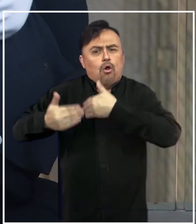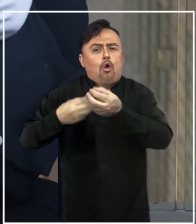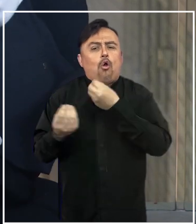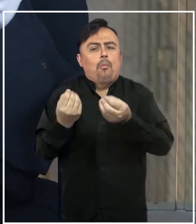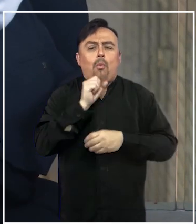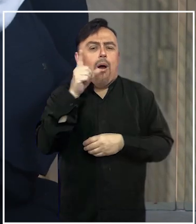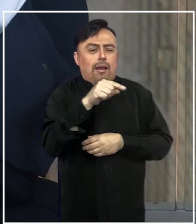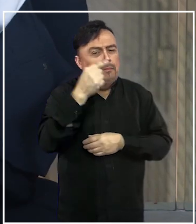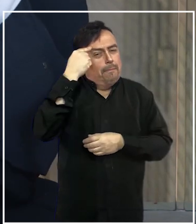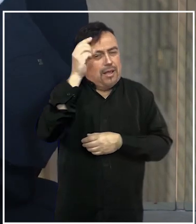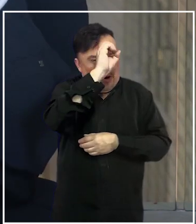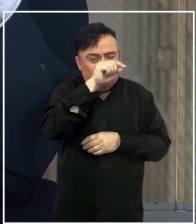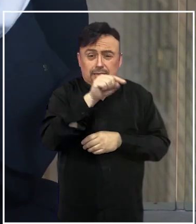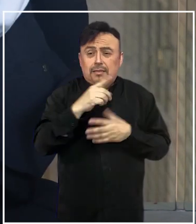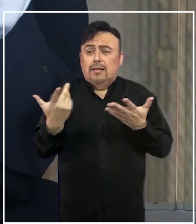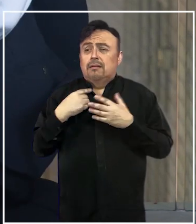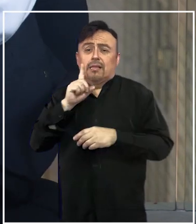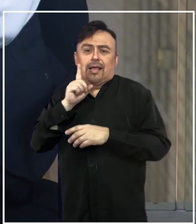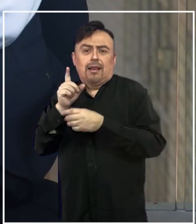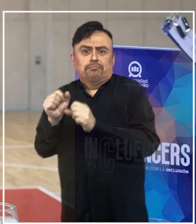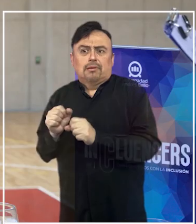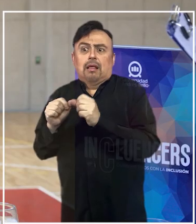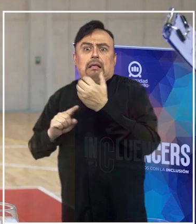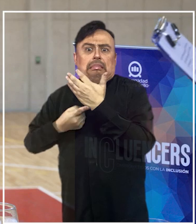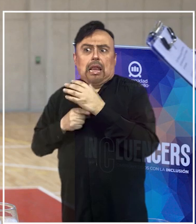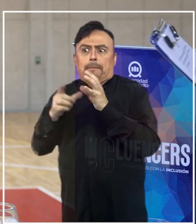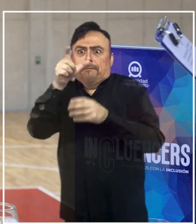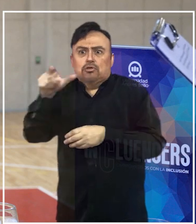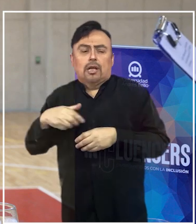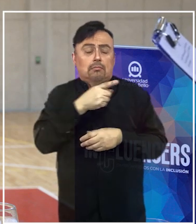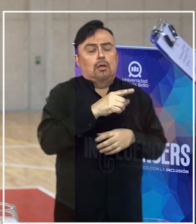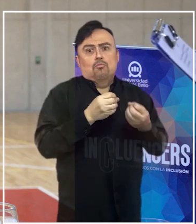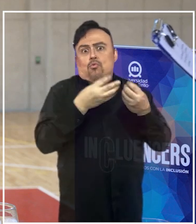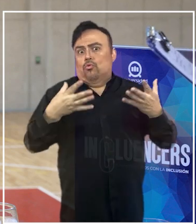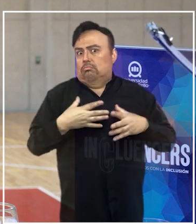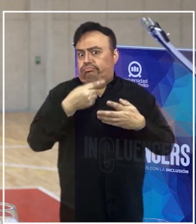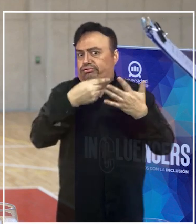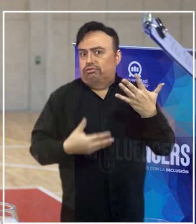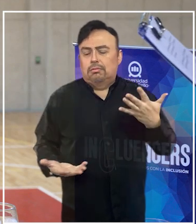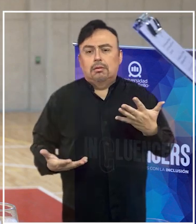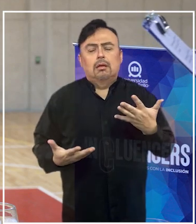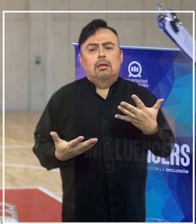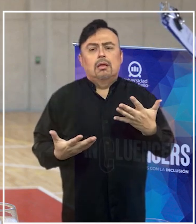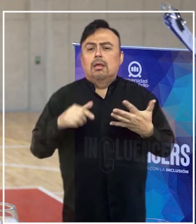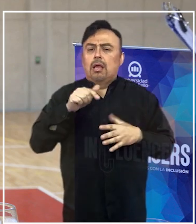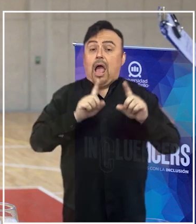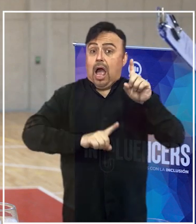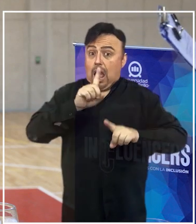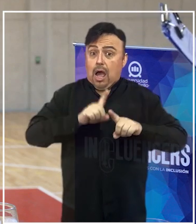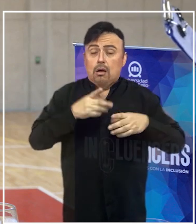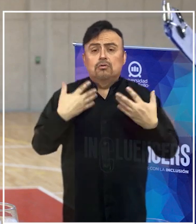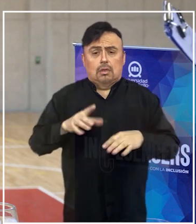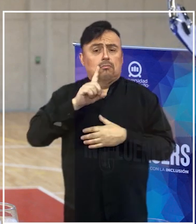y también para contar con la capacidad técnica que usted recién mencionaba? Uy, varios. Incluso en algunos hemos tenido